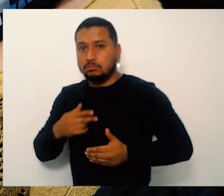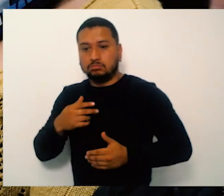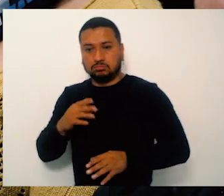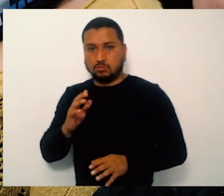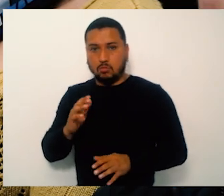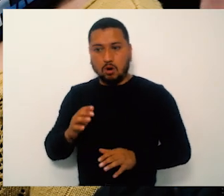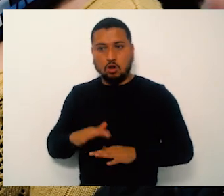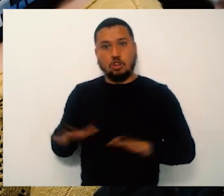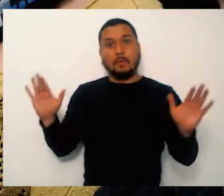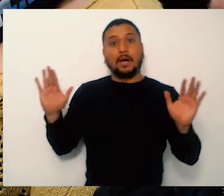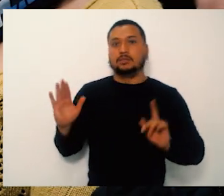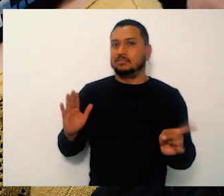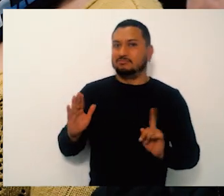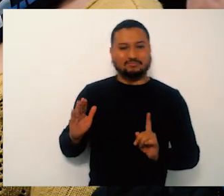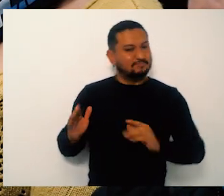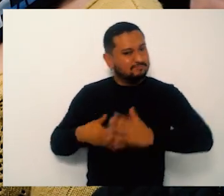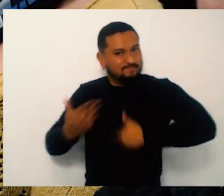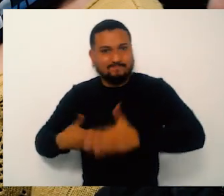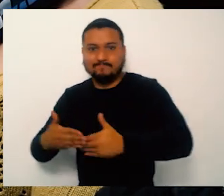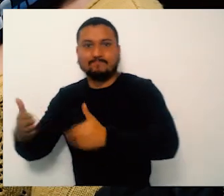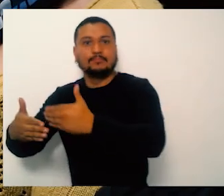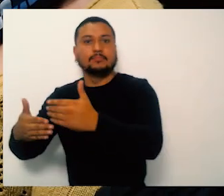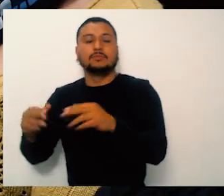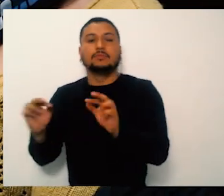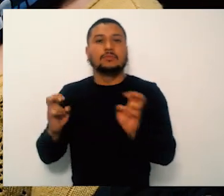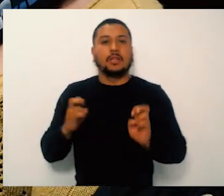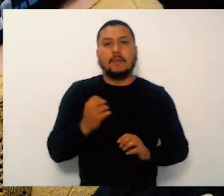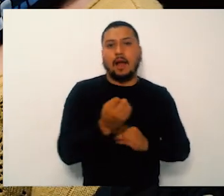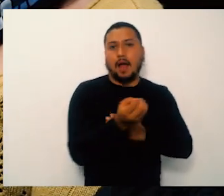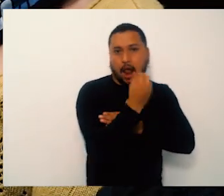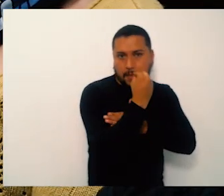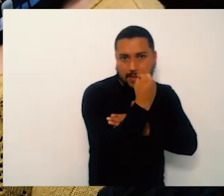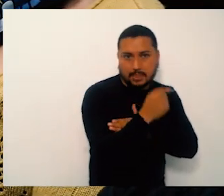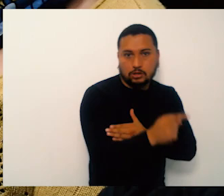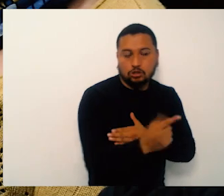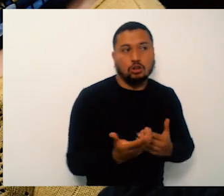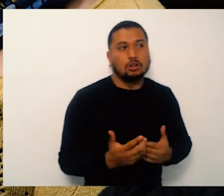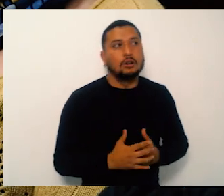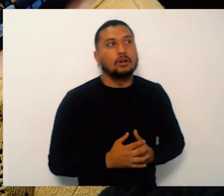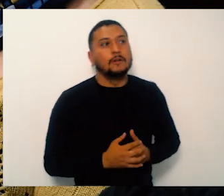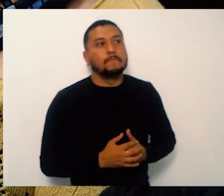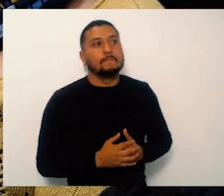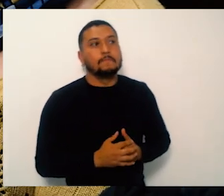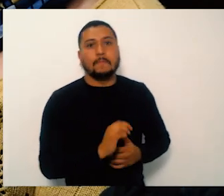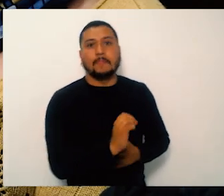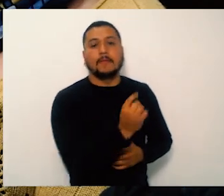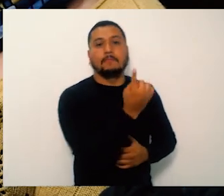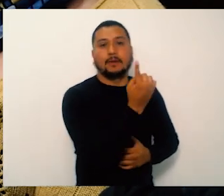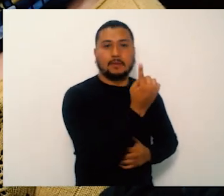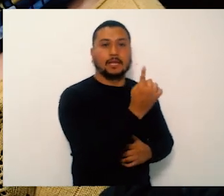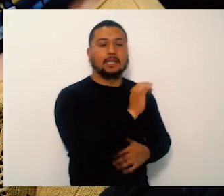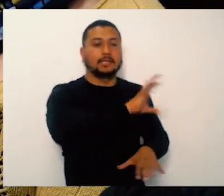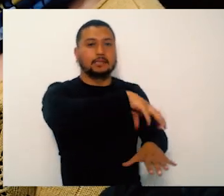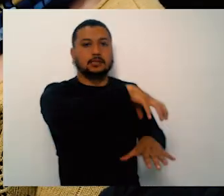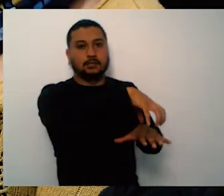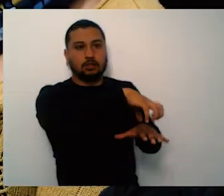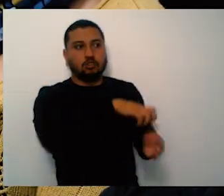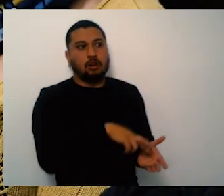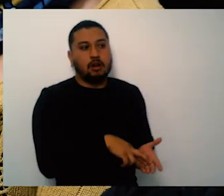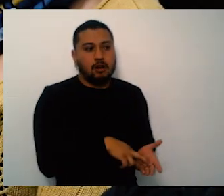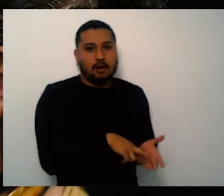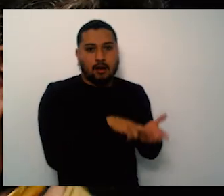Bueno, doctor, da definitivamente, sin duda alguna, varios logros asistenciales, administrativos y